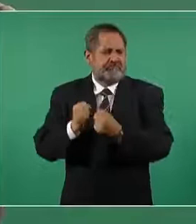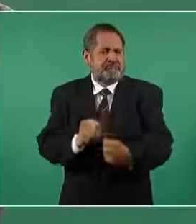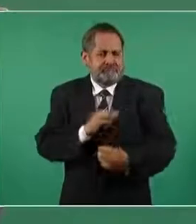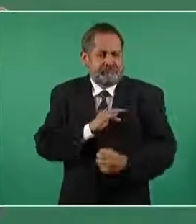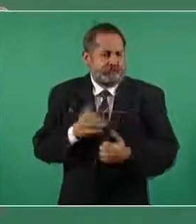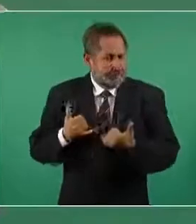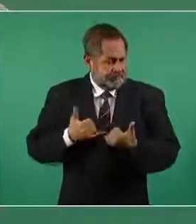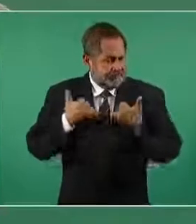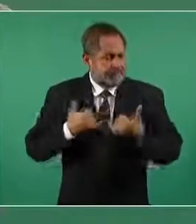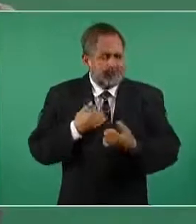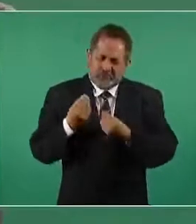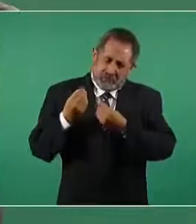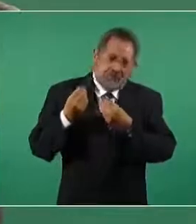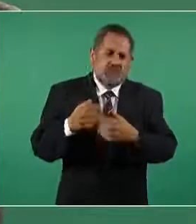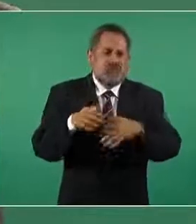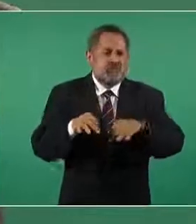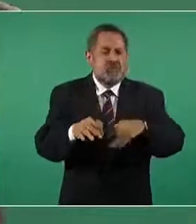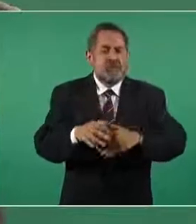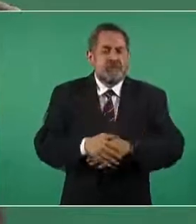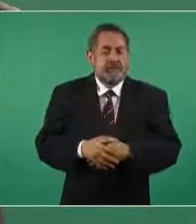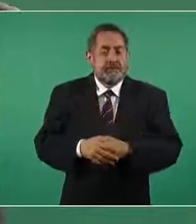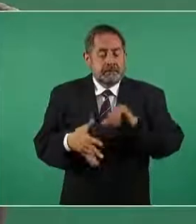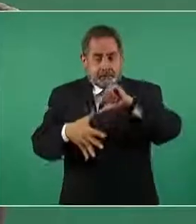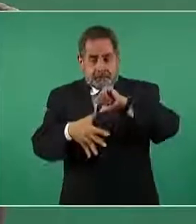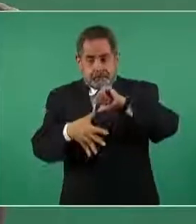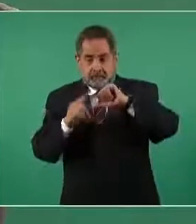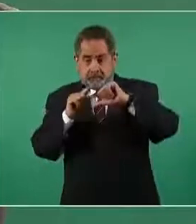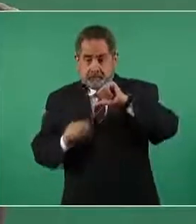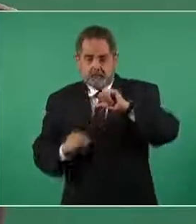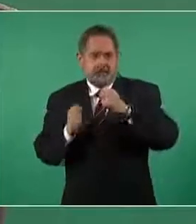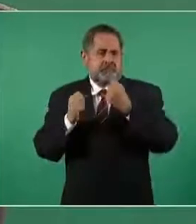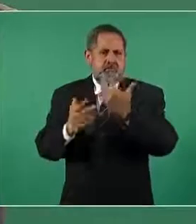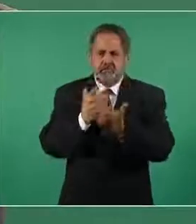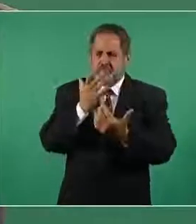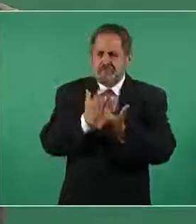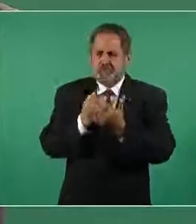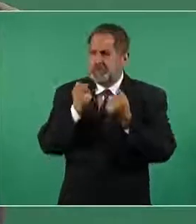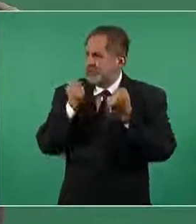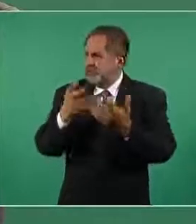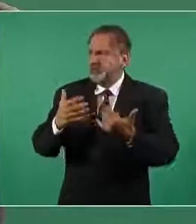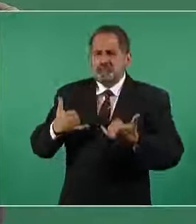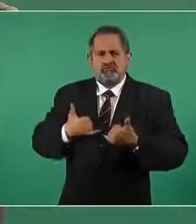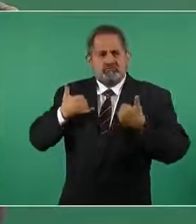América Latina sobre todo tiene mucha mano de obra joven